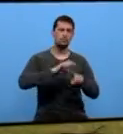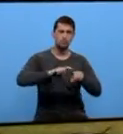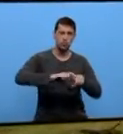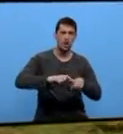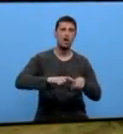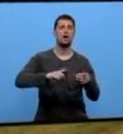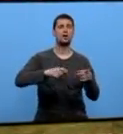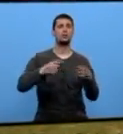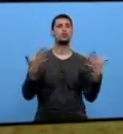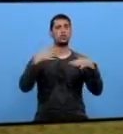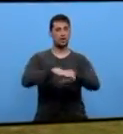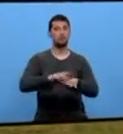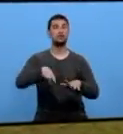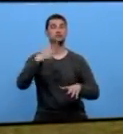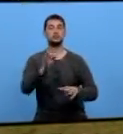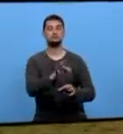carreira de equinos.